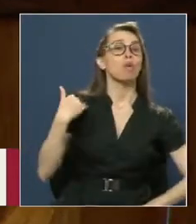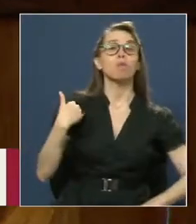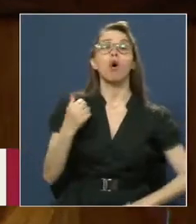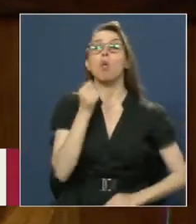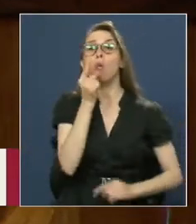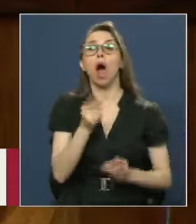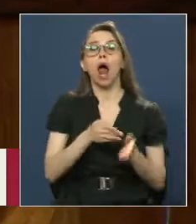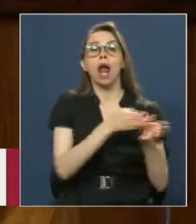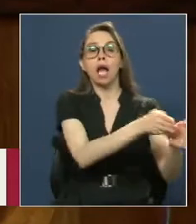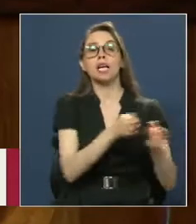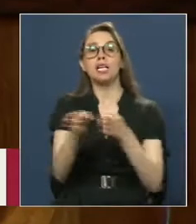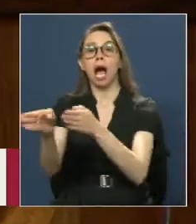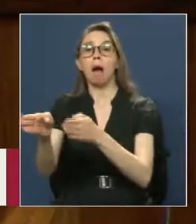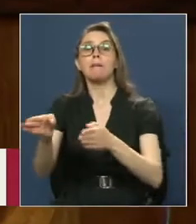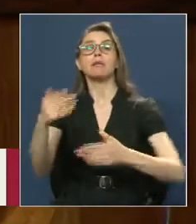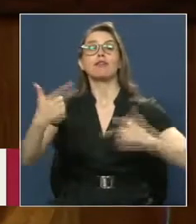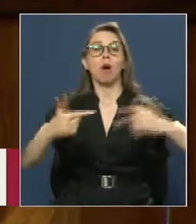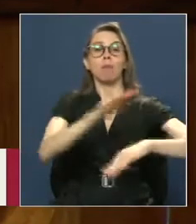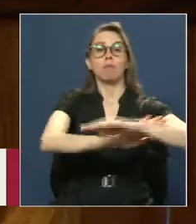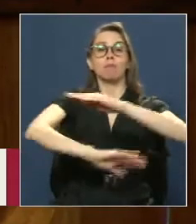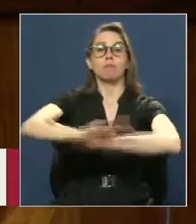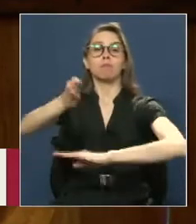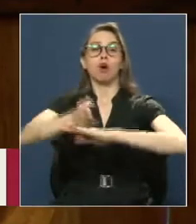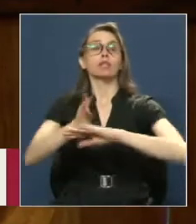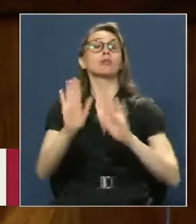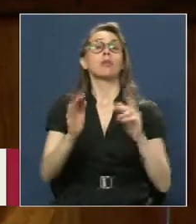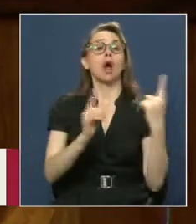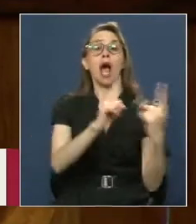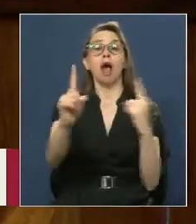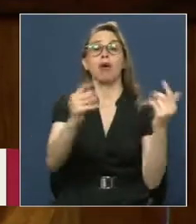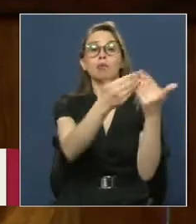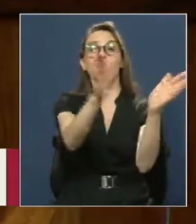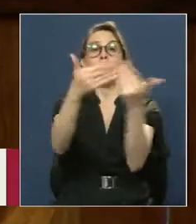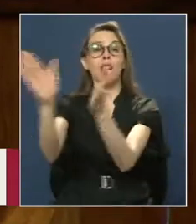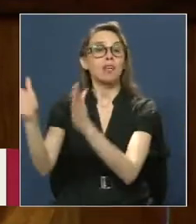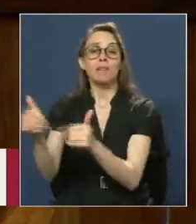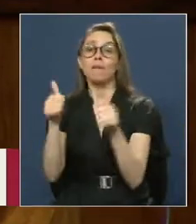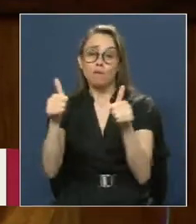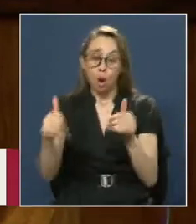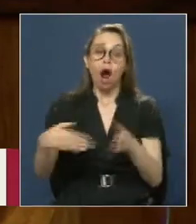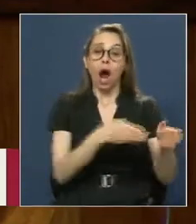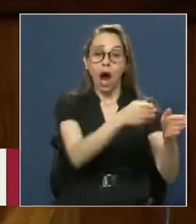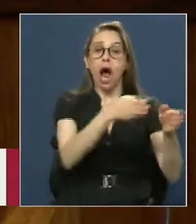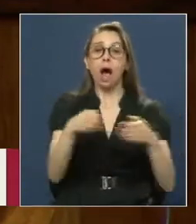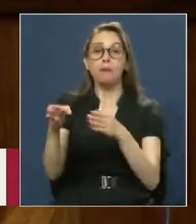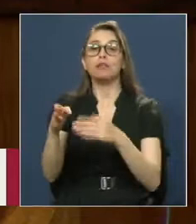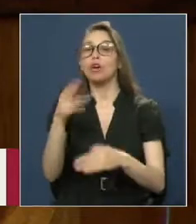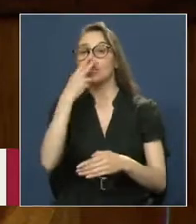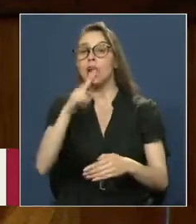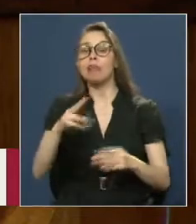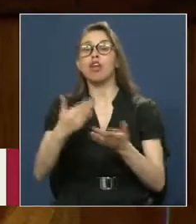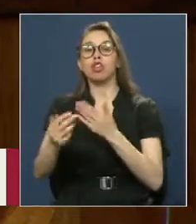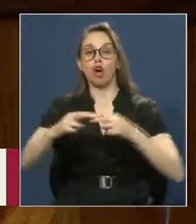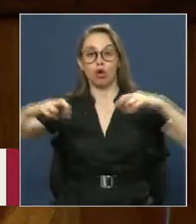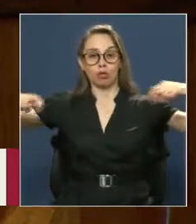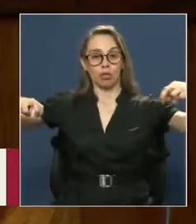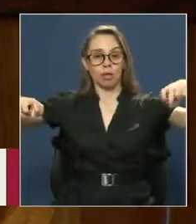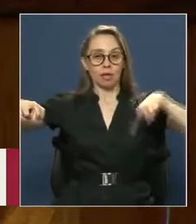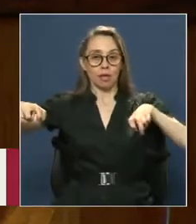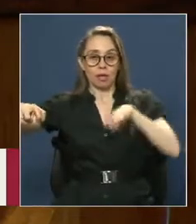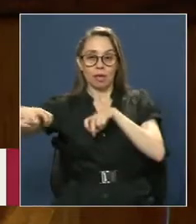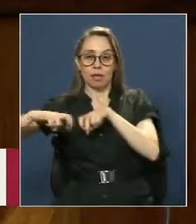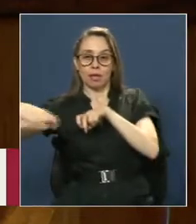Que cada uno Estima políticamente En su propia libertad Que son los más Adecuados Independientemente Del lugar En el hemiciclo Que cada uno De nosotros